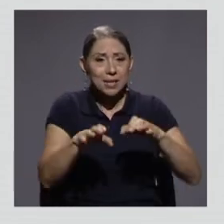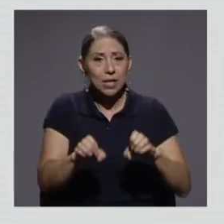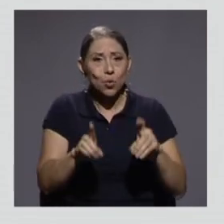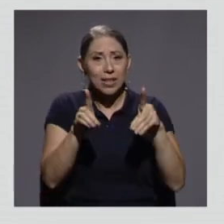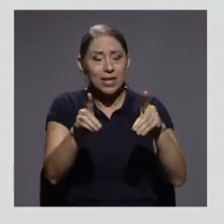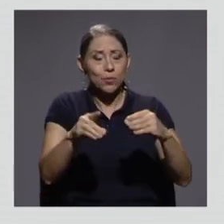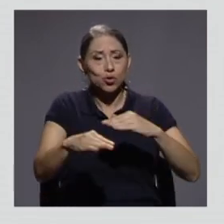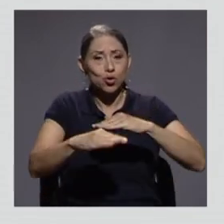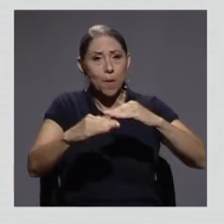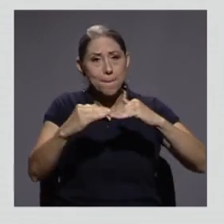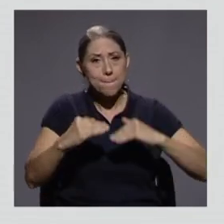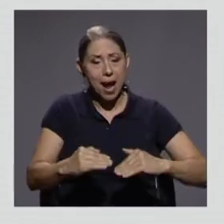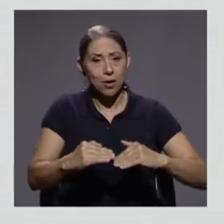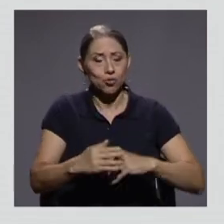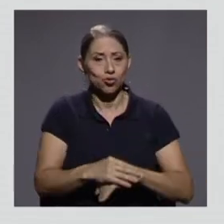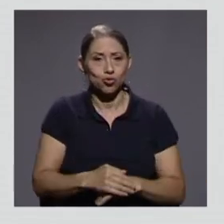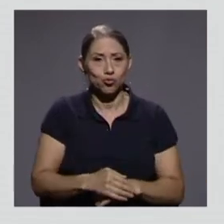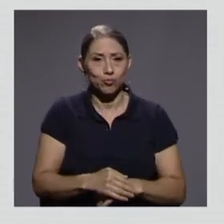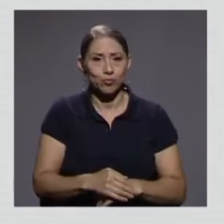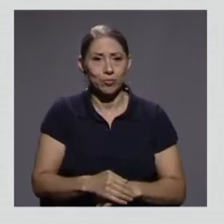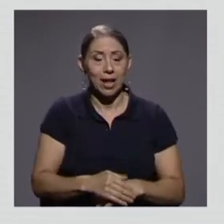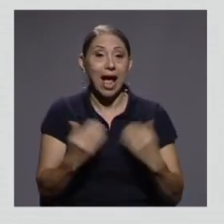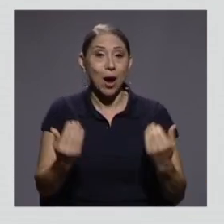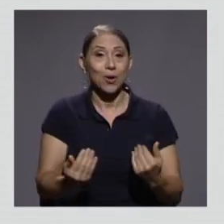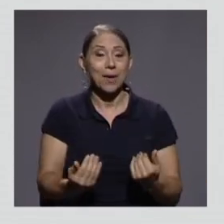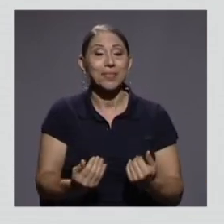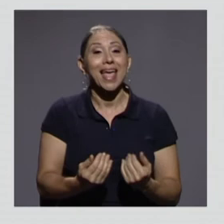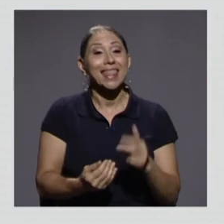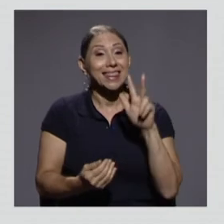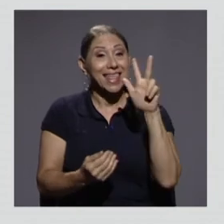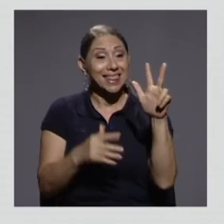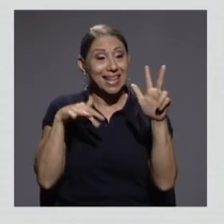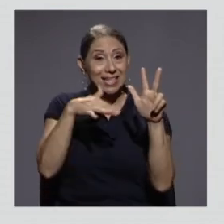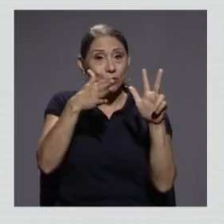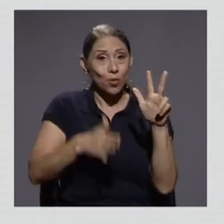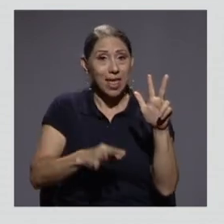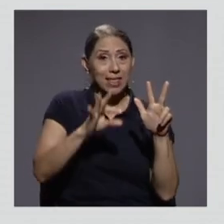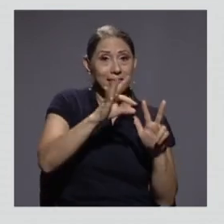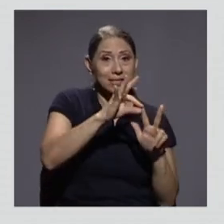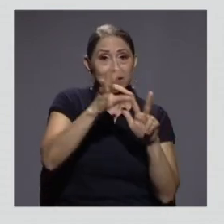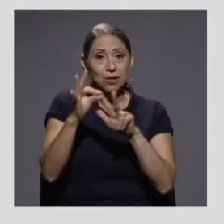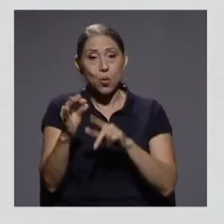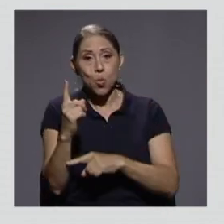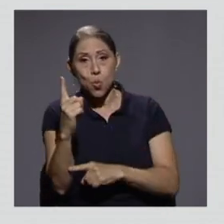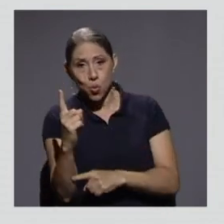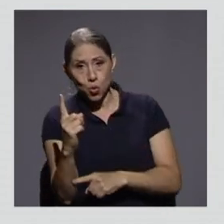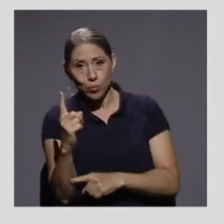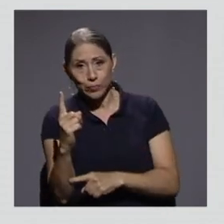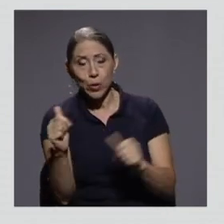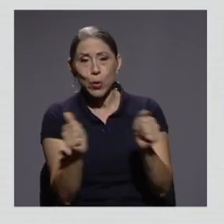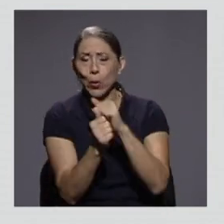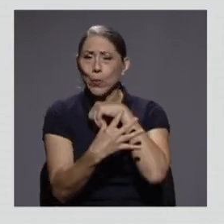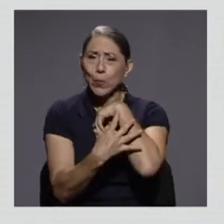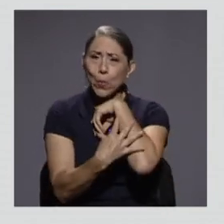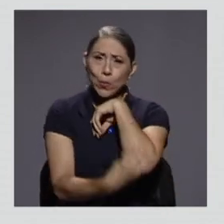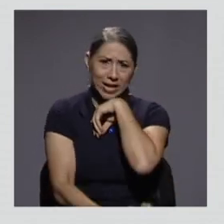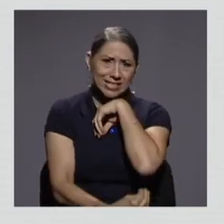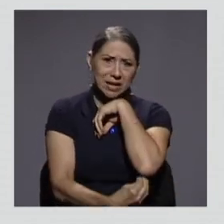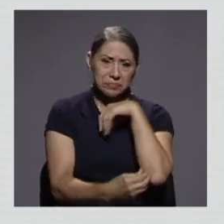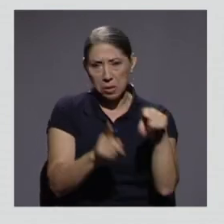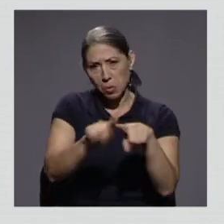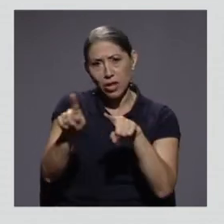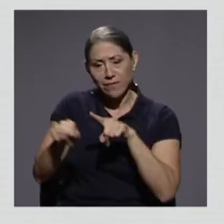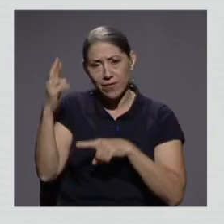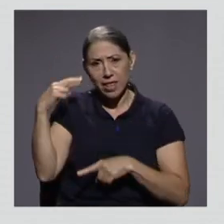Ahora, uno de cada tres estudiantes en el hogar con pobreza multidimensional